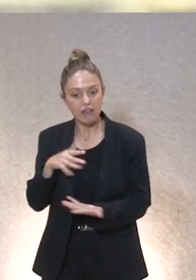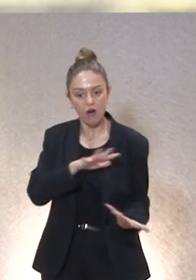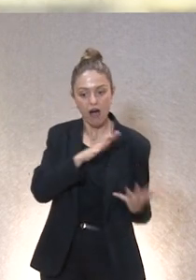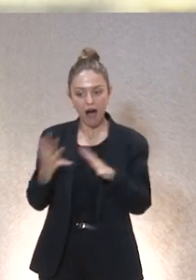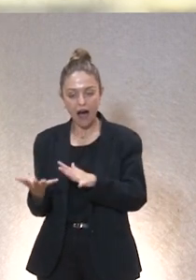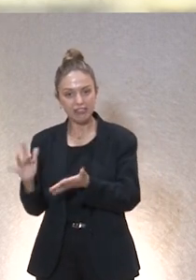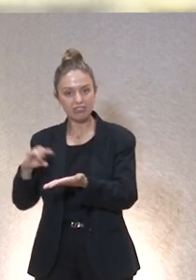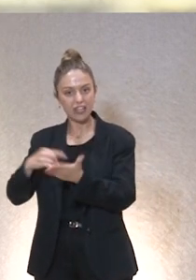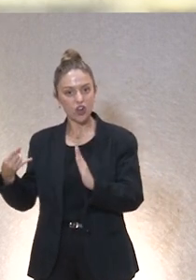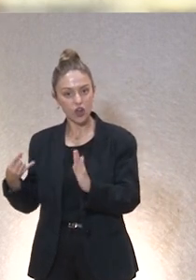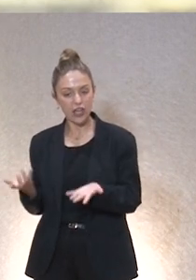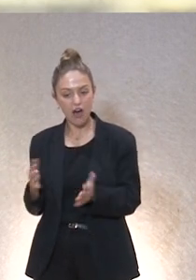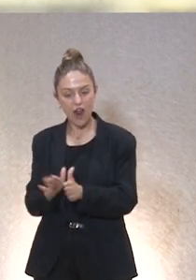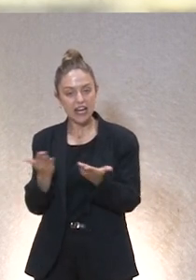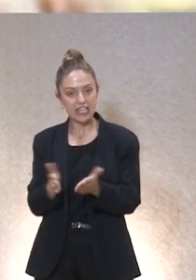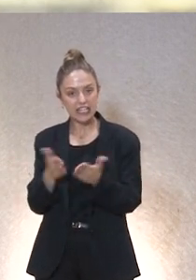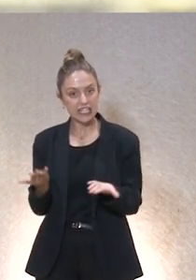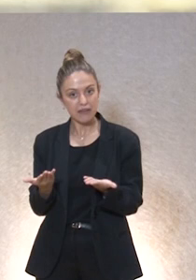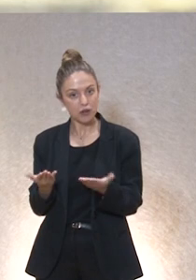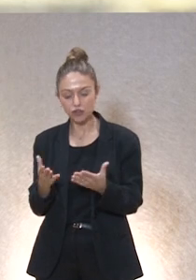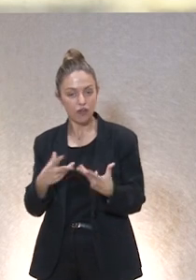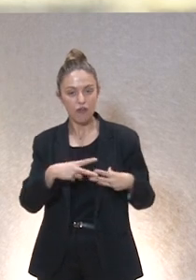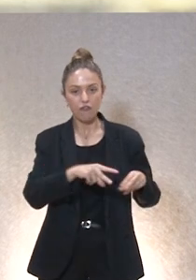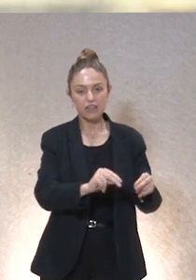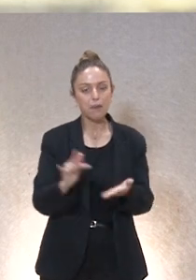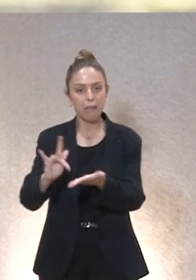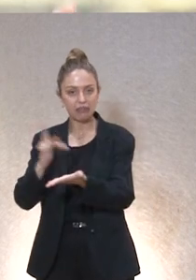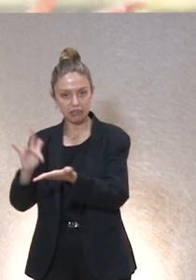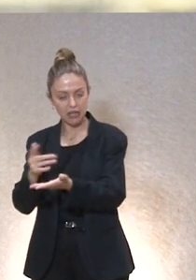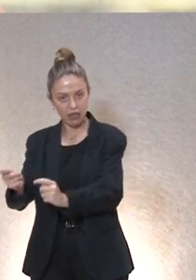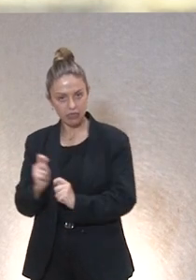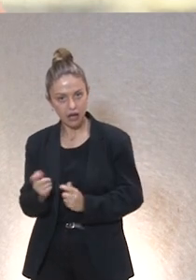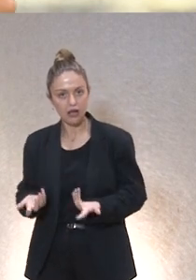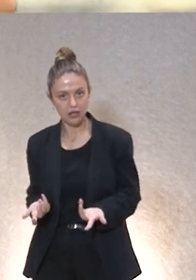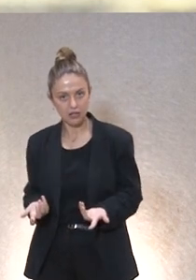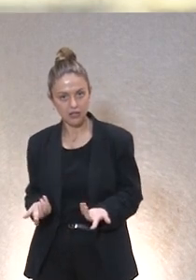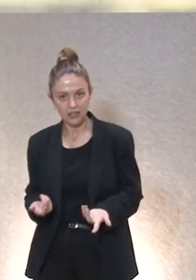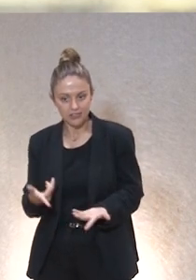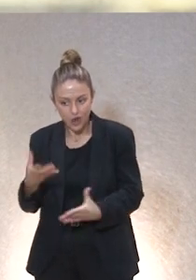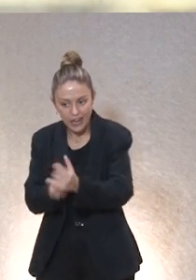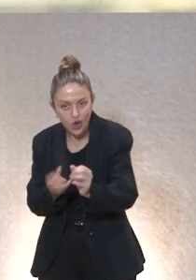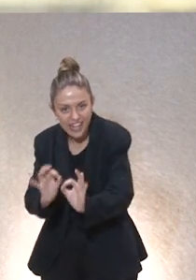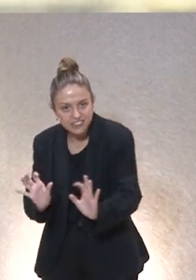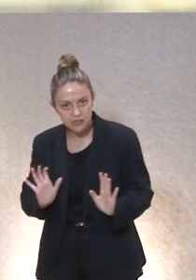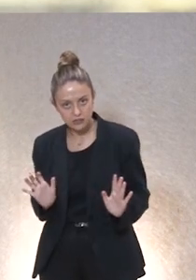libros a los niños ahora en lugar de libros pues se les han dado pantallas y demás es decir eso es un error